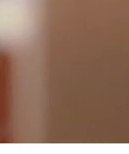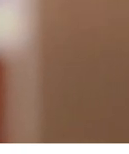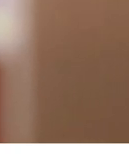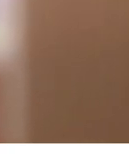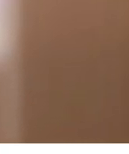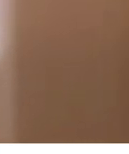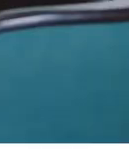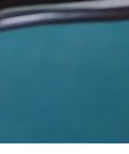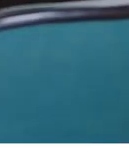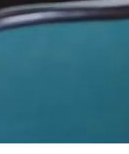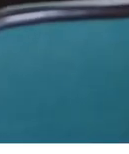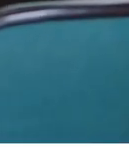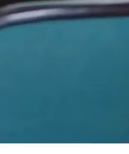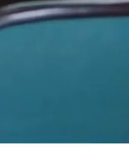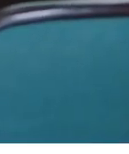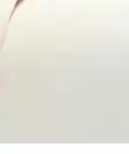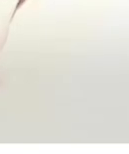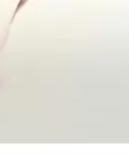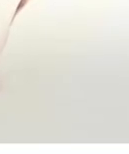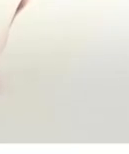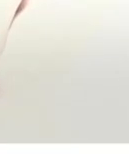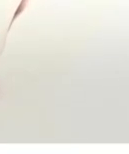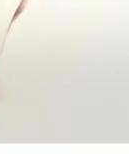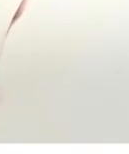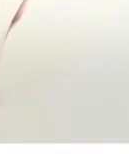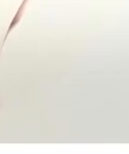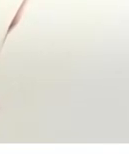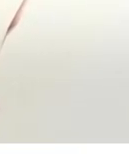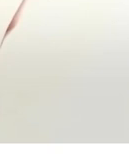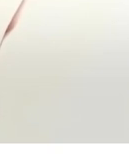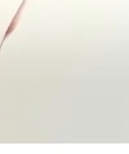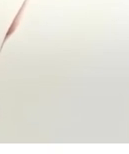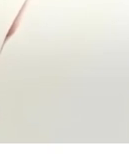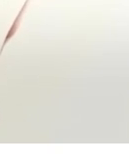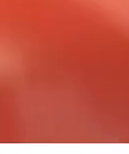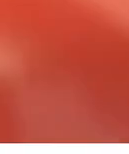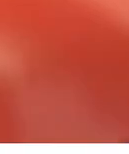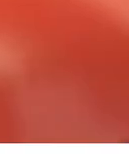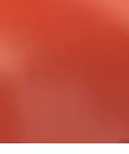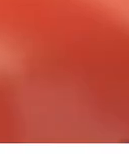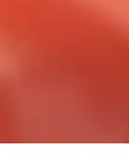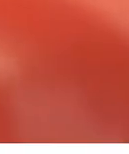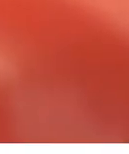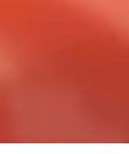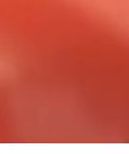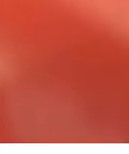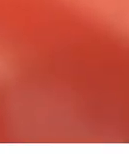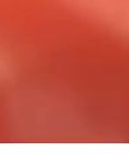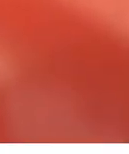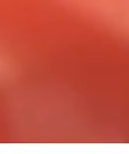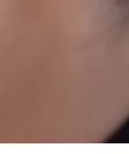energético. Me puse a participar en el proyecto ya que me interesaba mucho porque la subida de la luz estaba